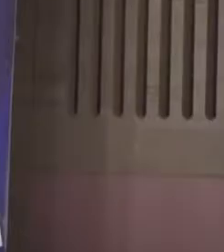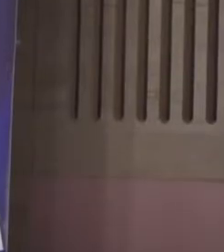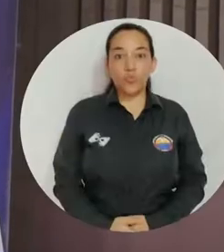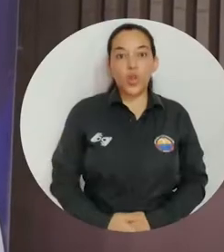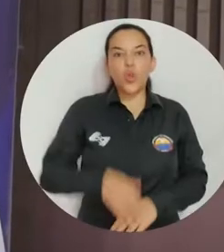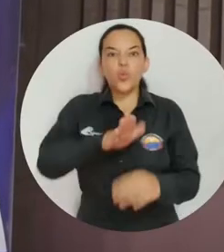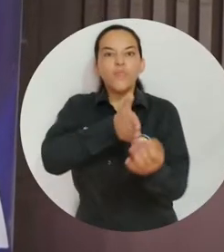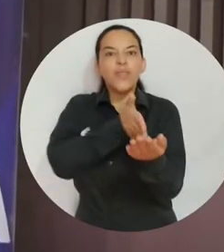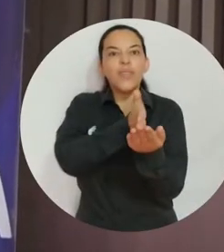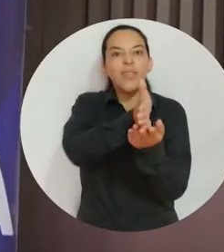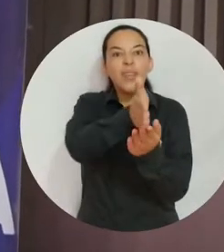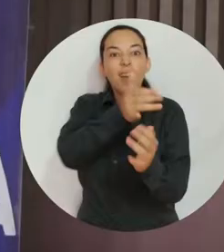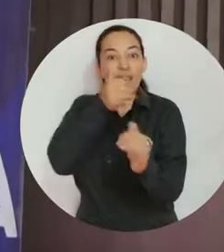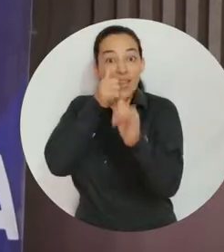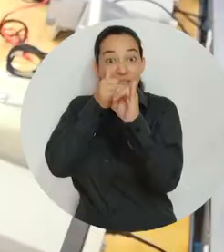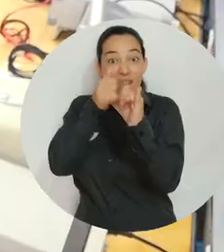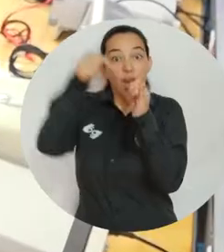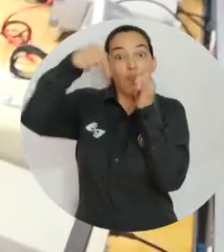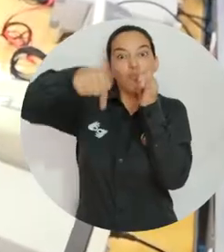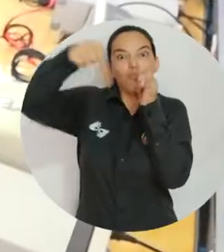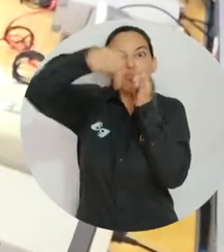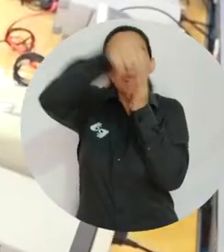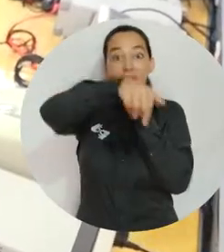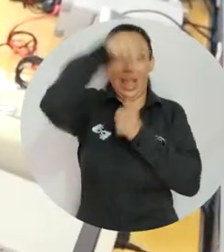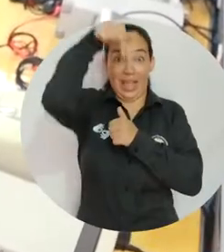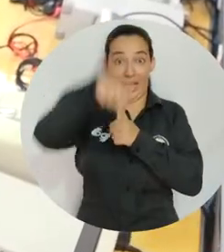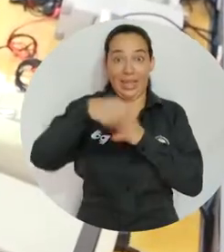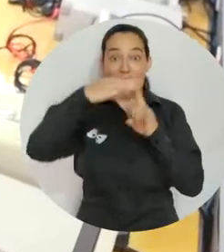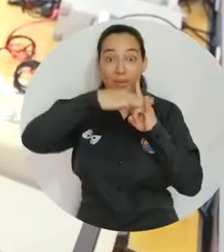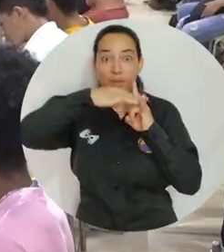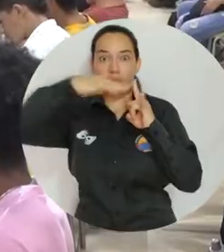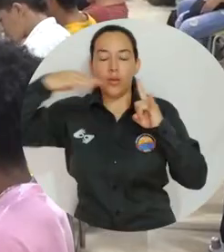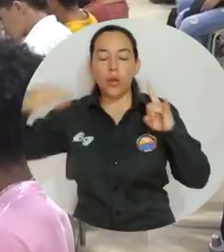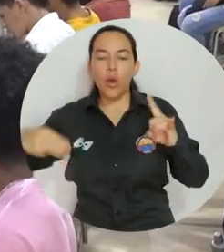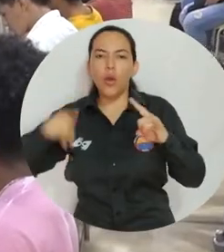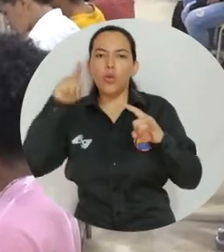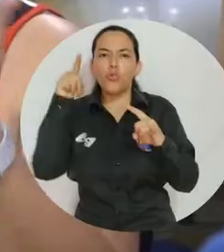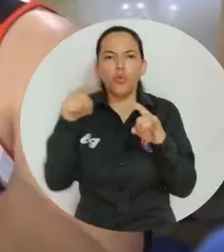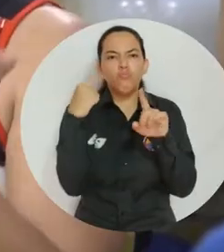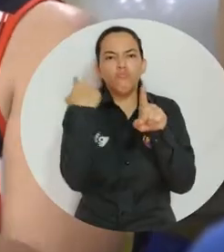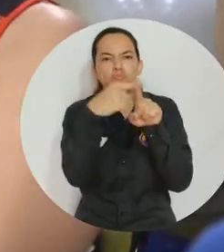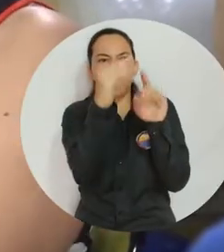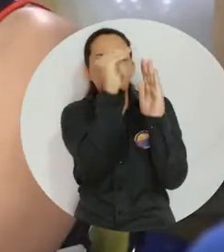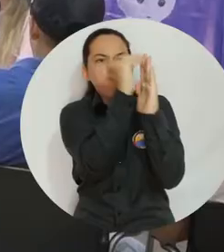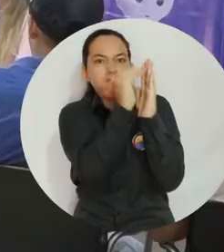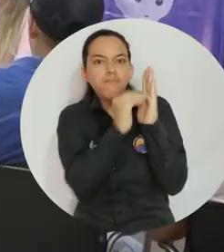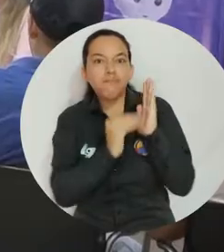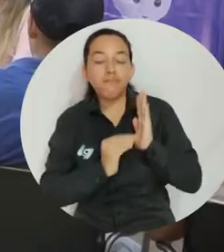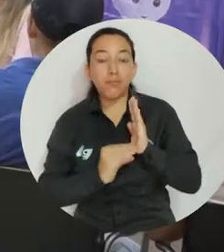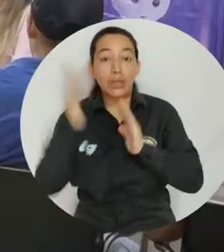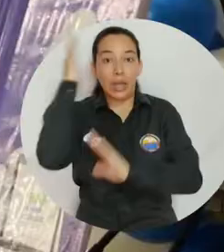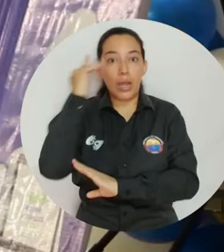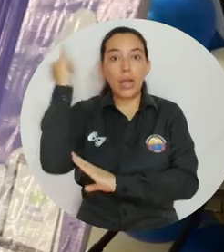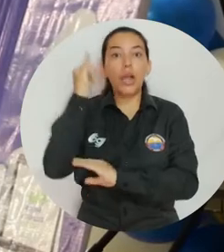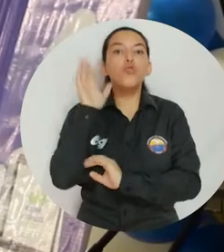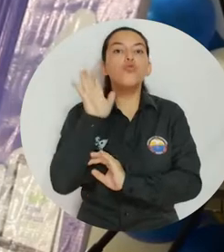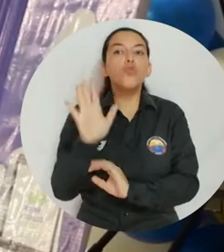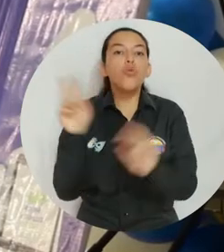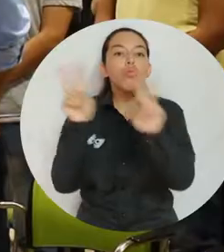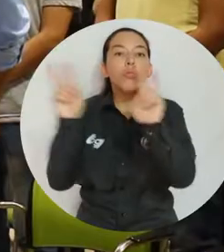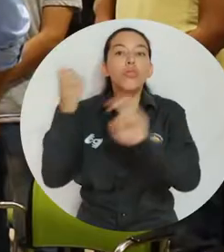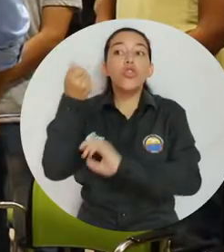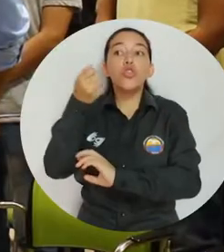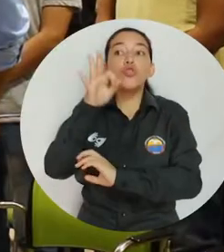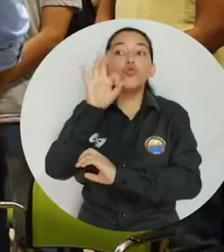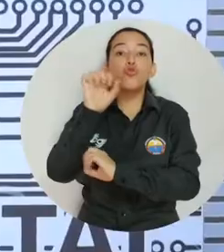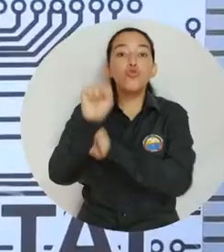El Programa de Ingeniería Electrónica de la Universidad de Magdalena desarrolló una agenda académica con motivo de los 18 años